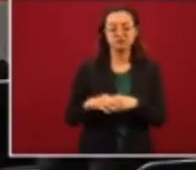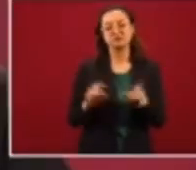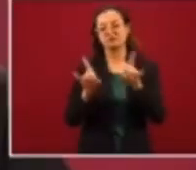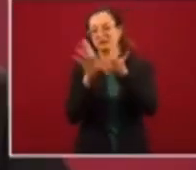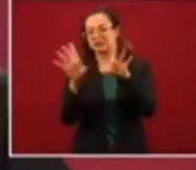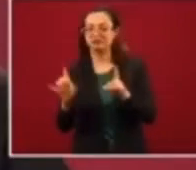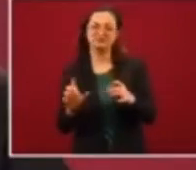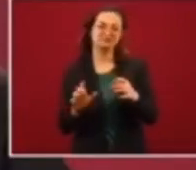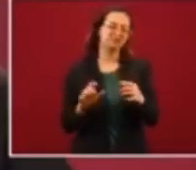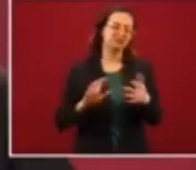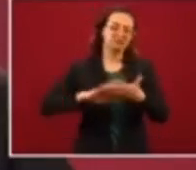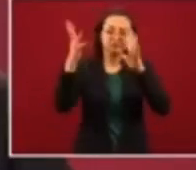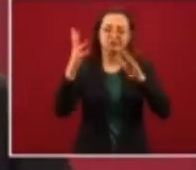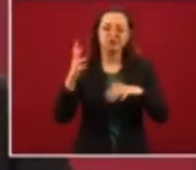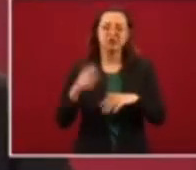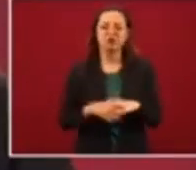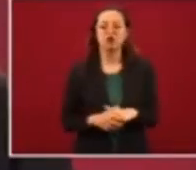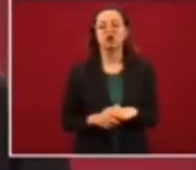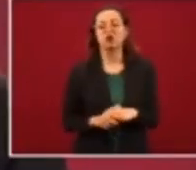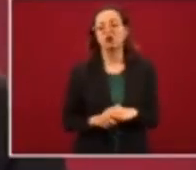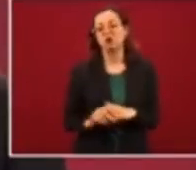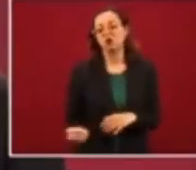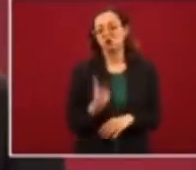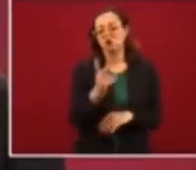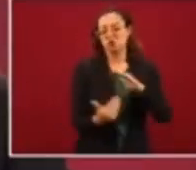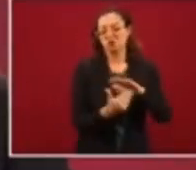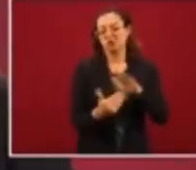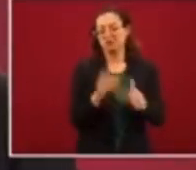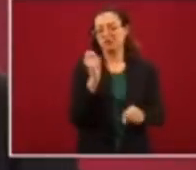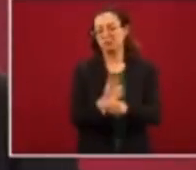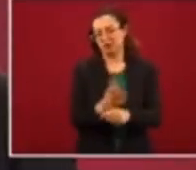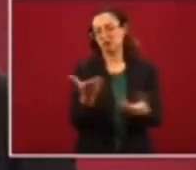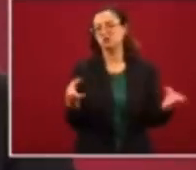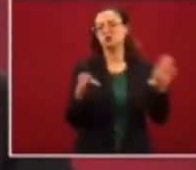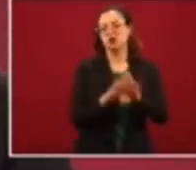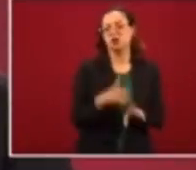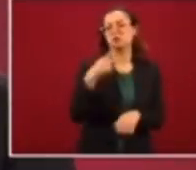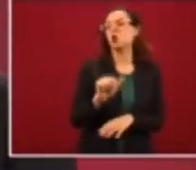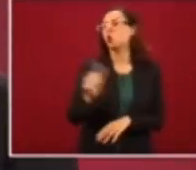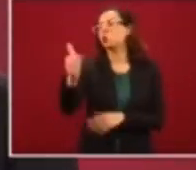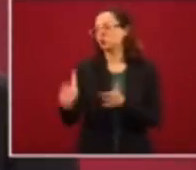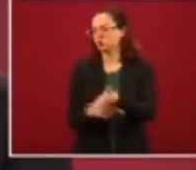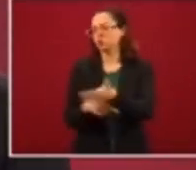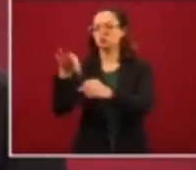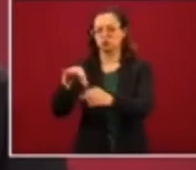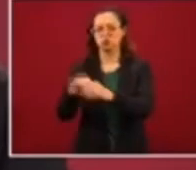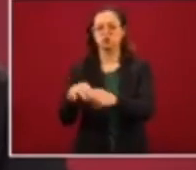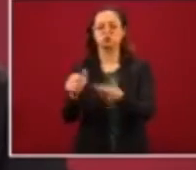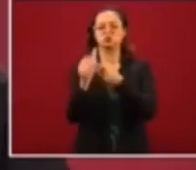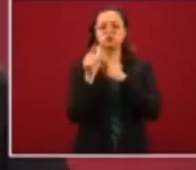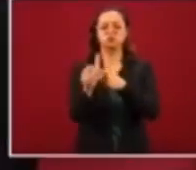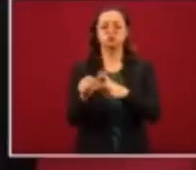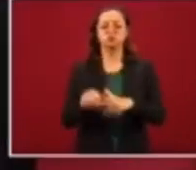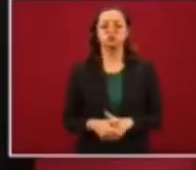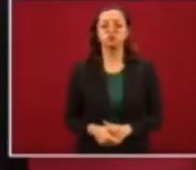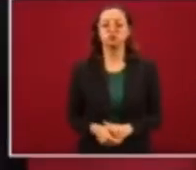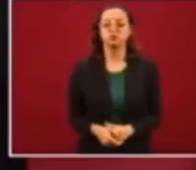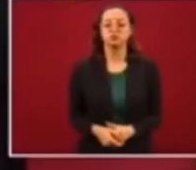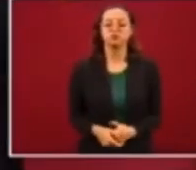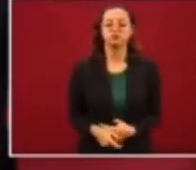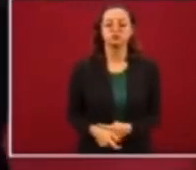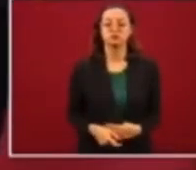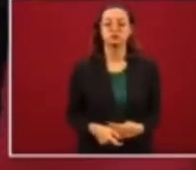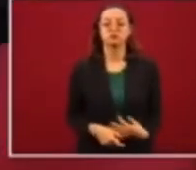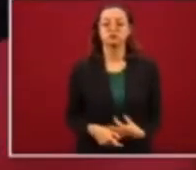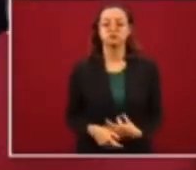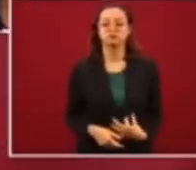sábado dos casillas cerraron un poco antes, pero esto no obstruyó que la gente siguiera votando en otros módulos. Con respecto a estos resultados,